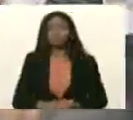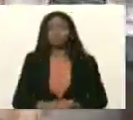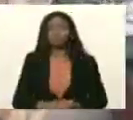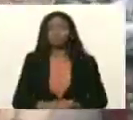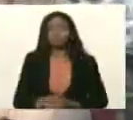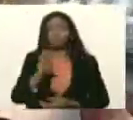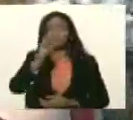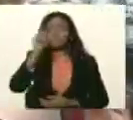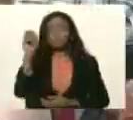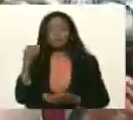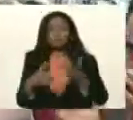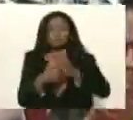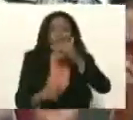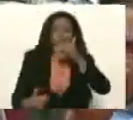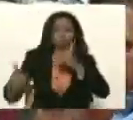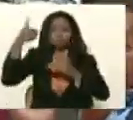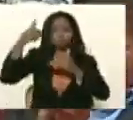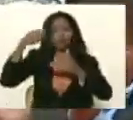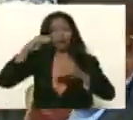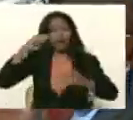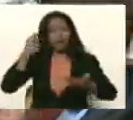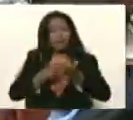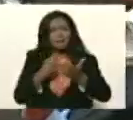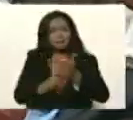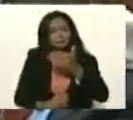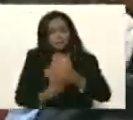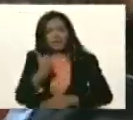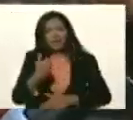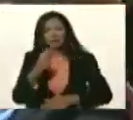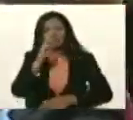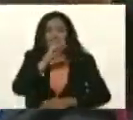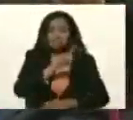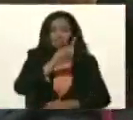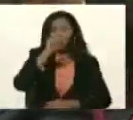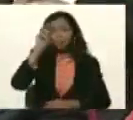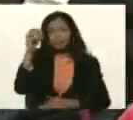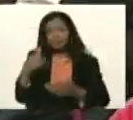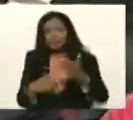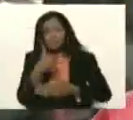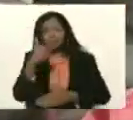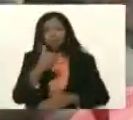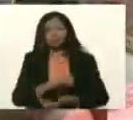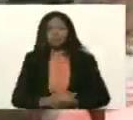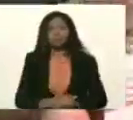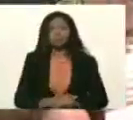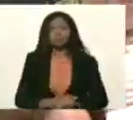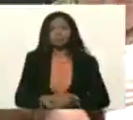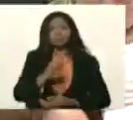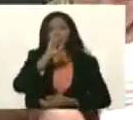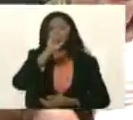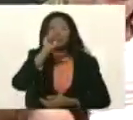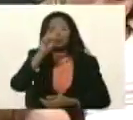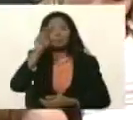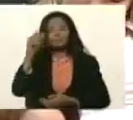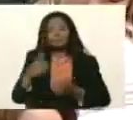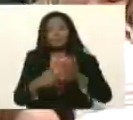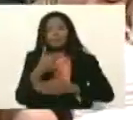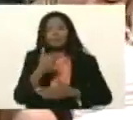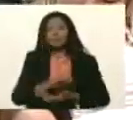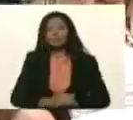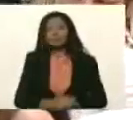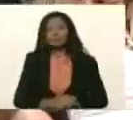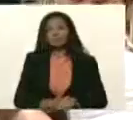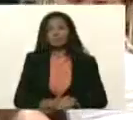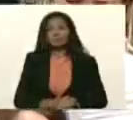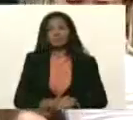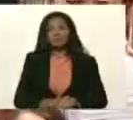20 veces más recursos vamos a tener 120 100 veces más 120 veces